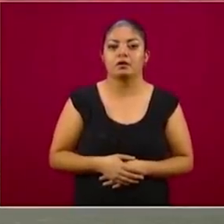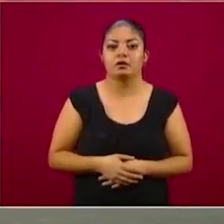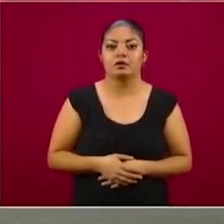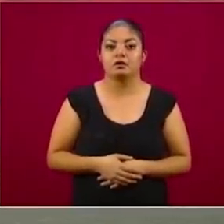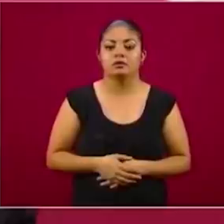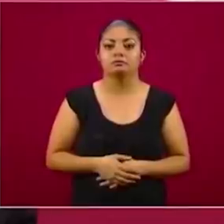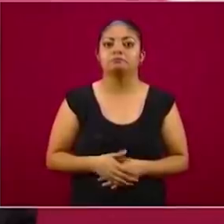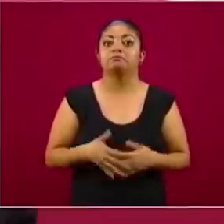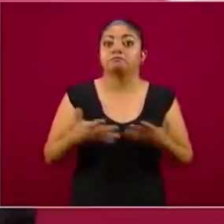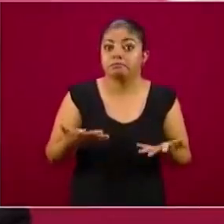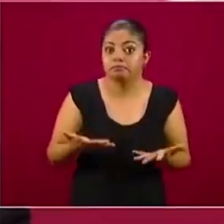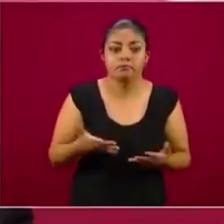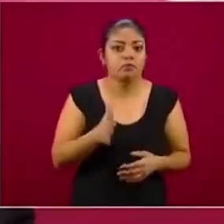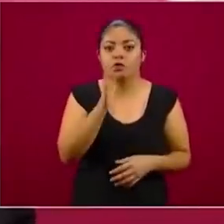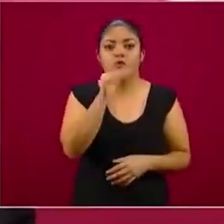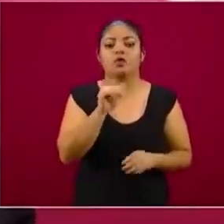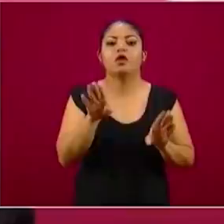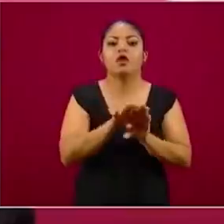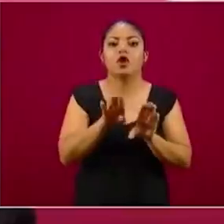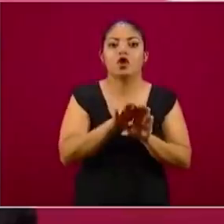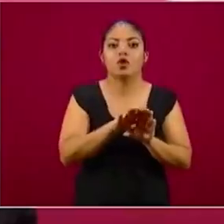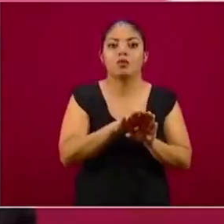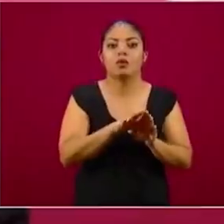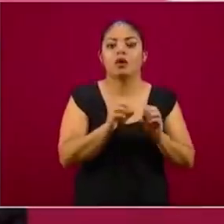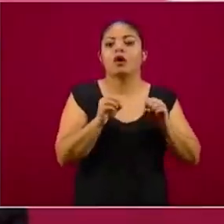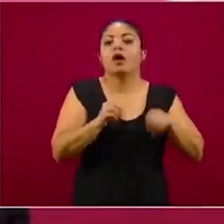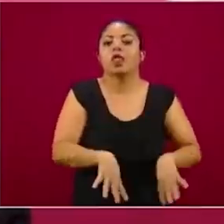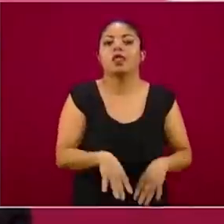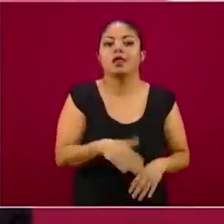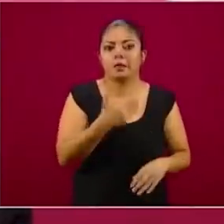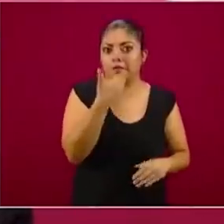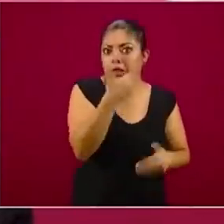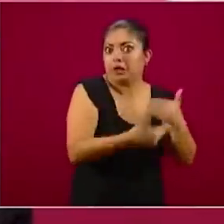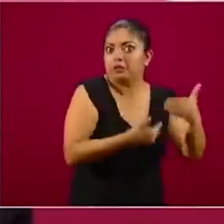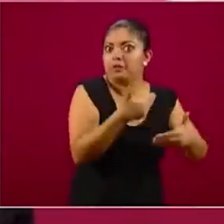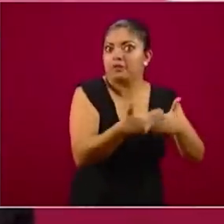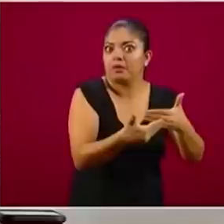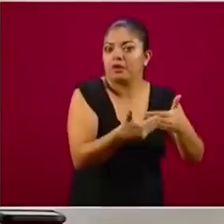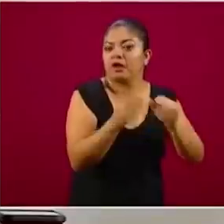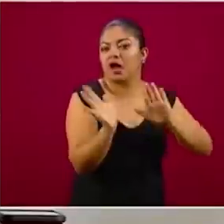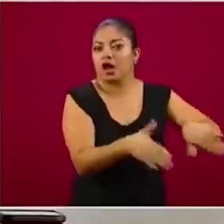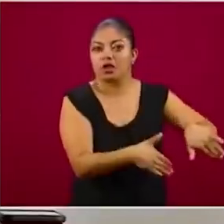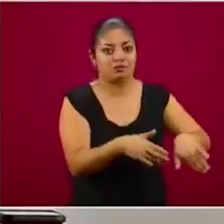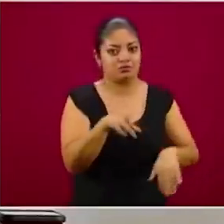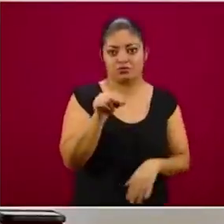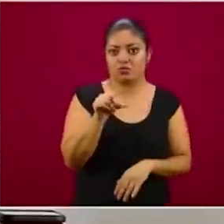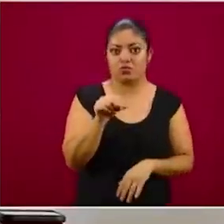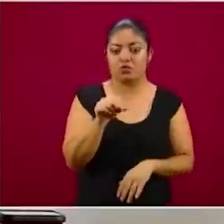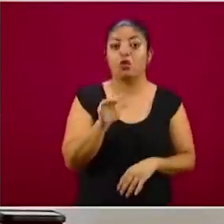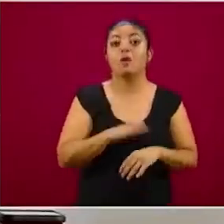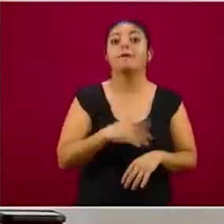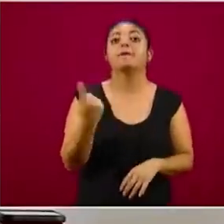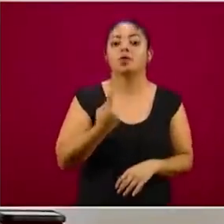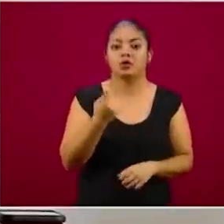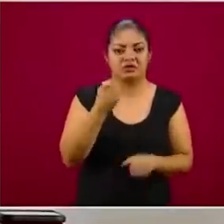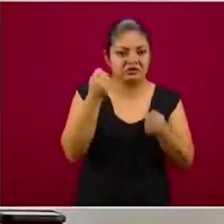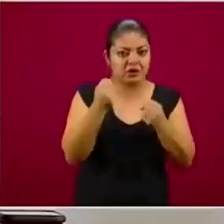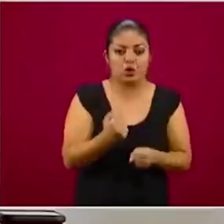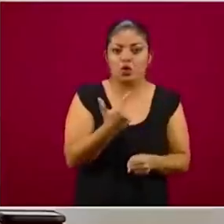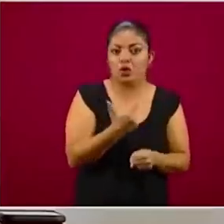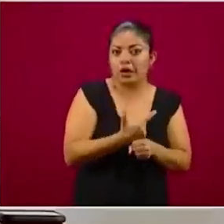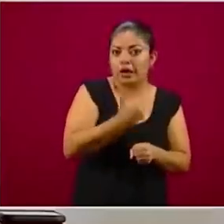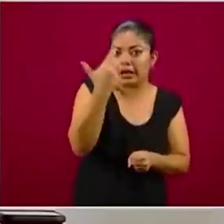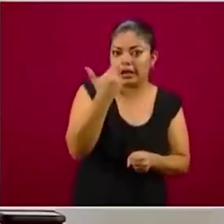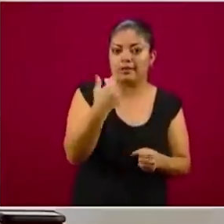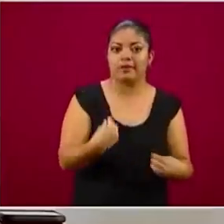Entonces, no podemos echar a perder este éxito, en primera porque saldría muy gravoso en términos de la salud y